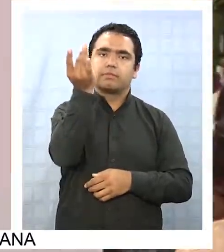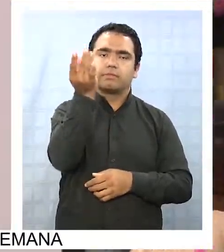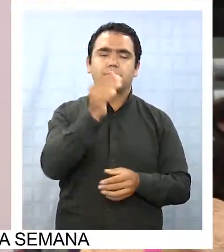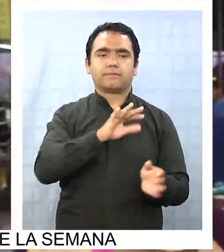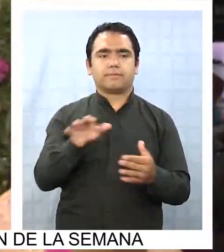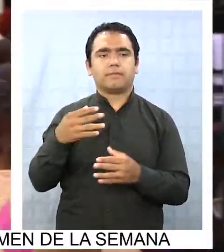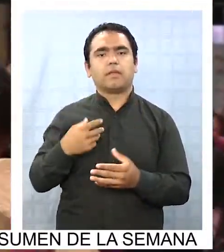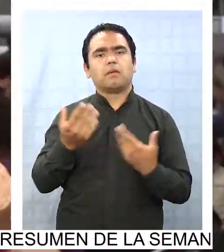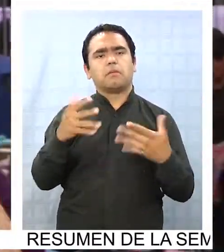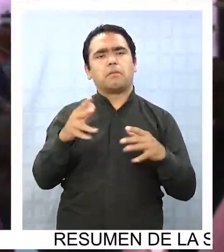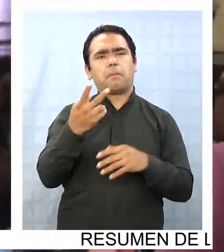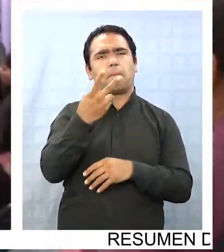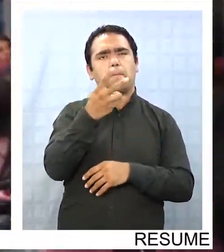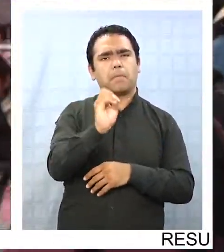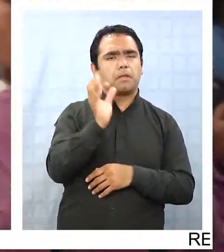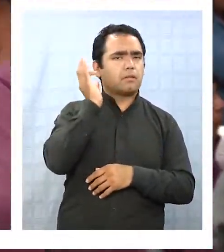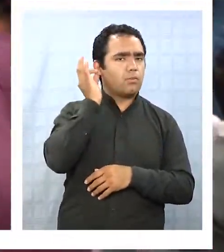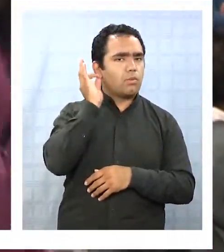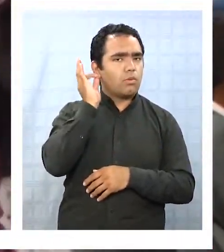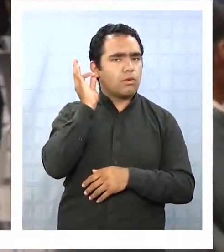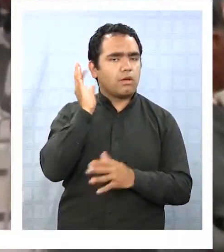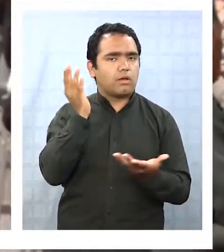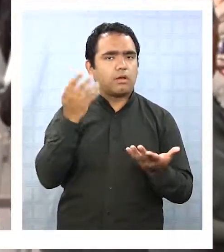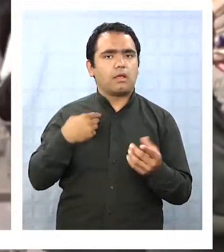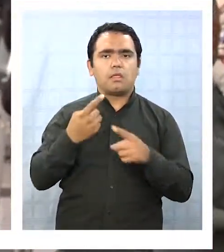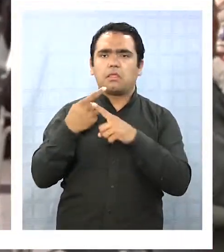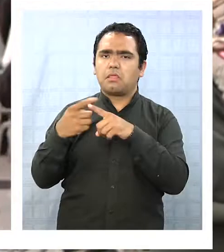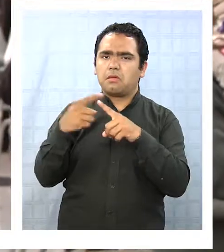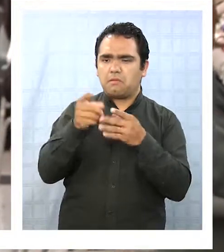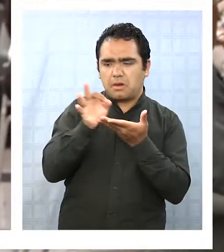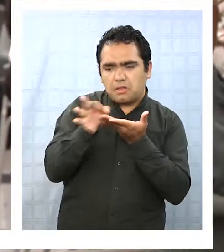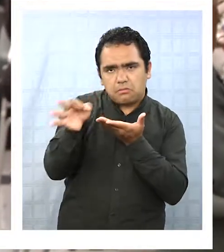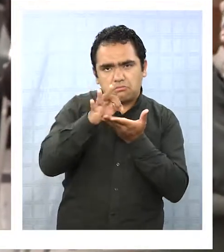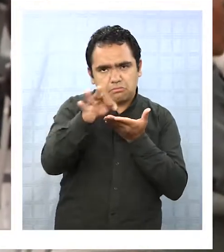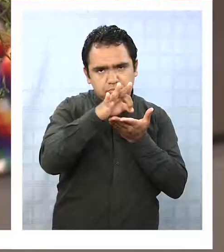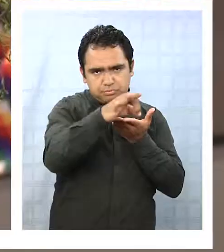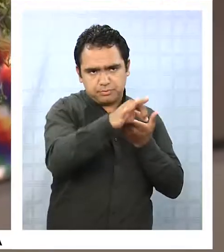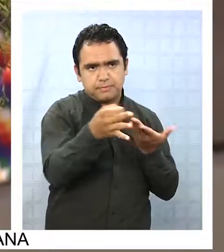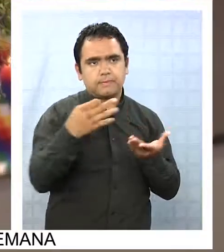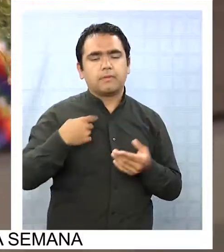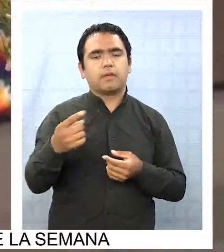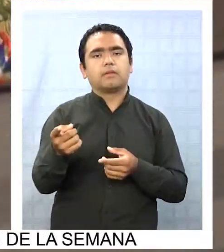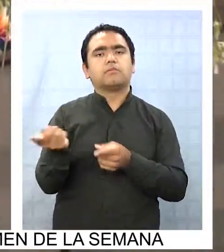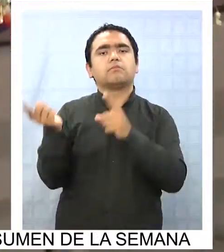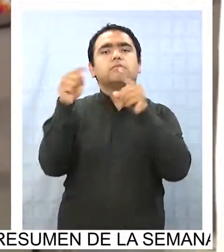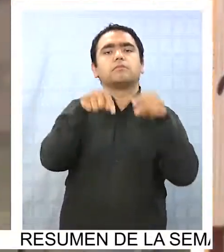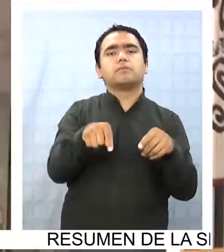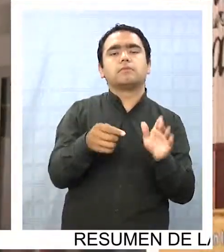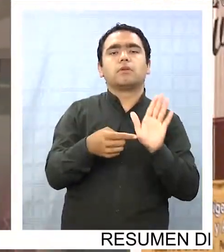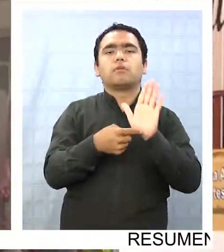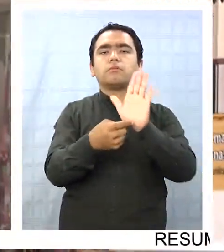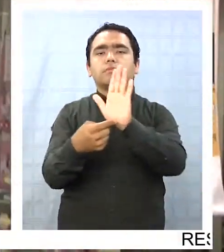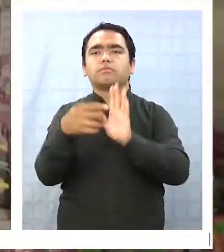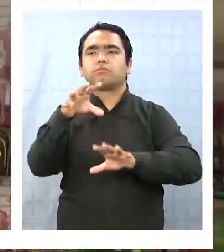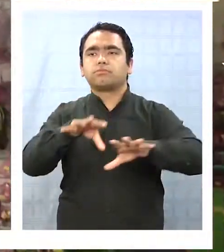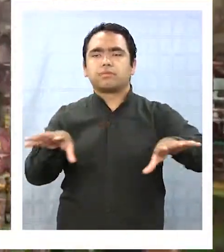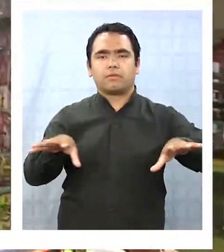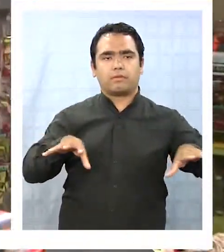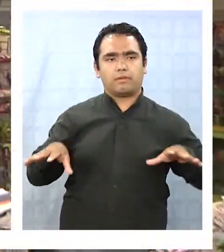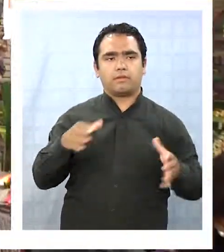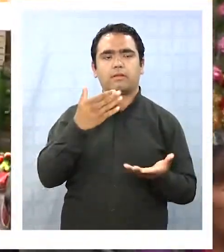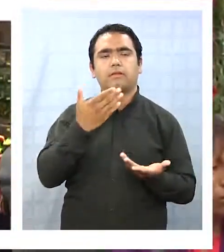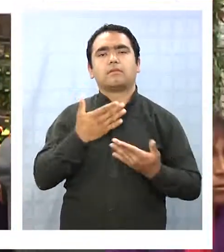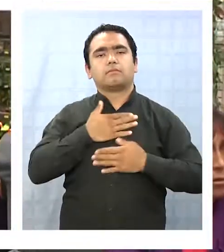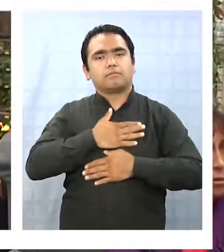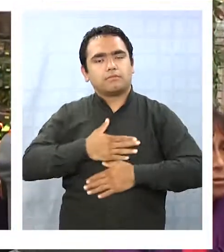Una veintena de artesanas provenientes de distintas localidades del interior, exhiben sus productos y sus ansias por el